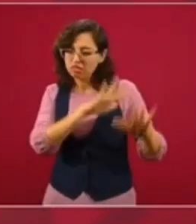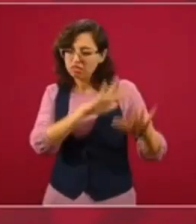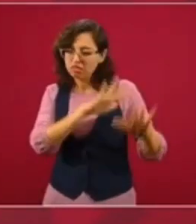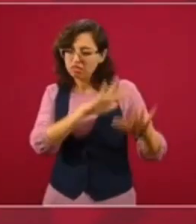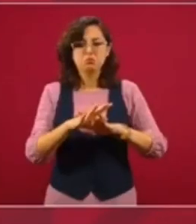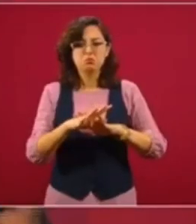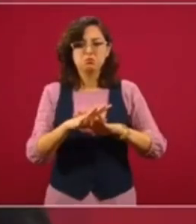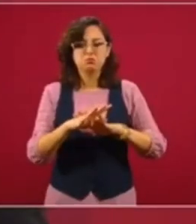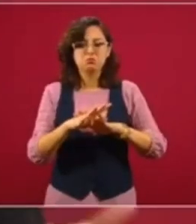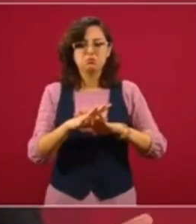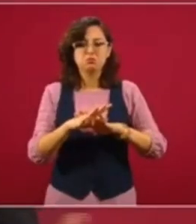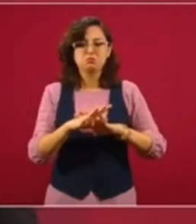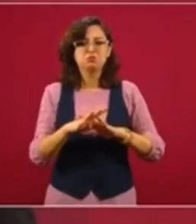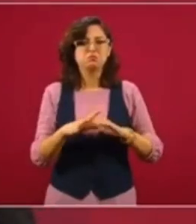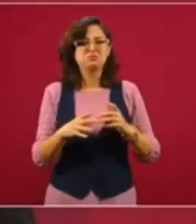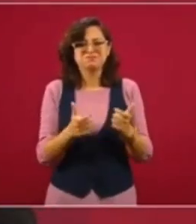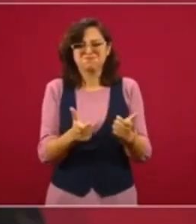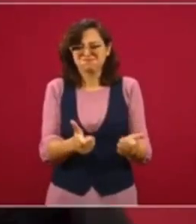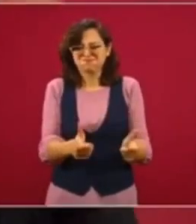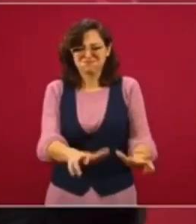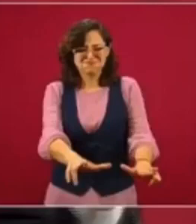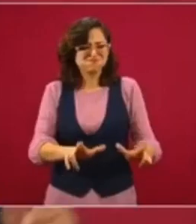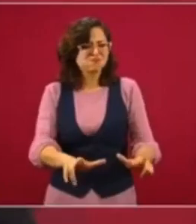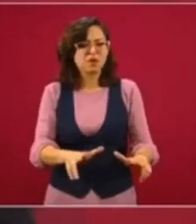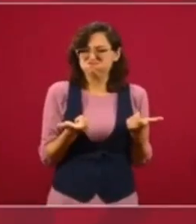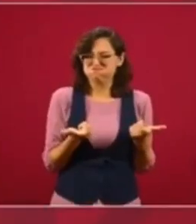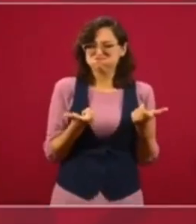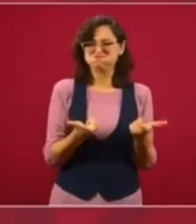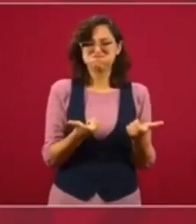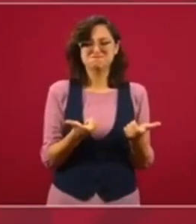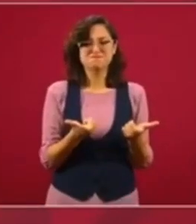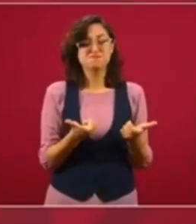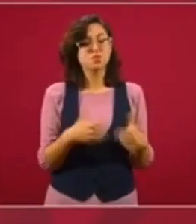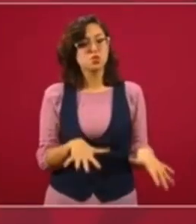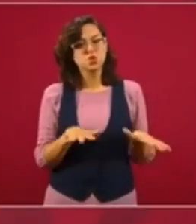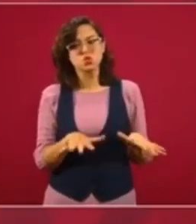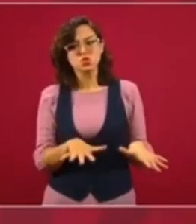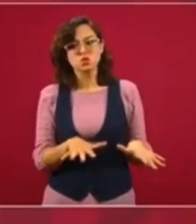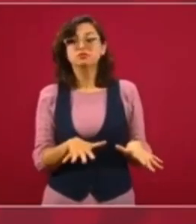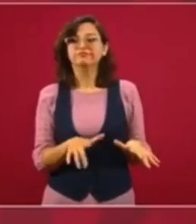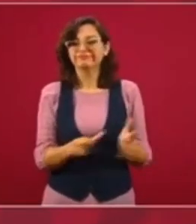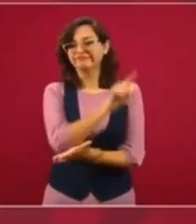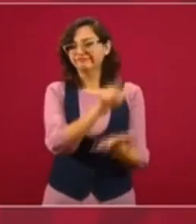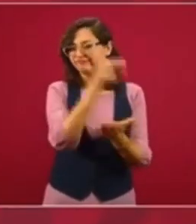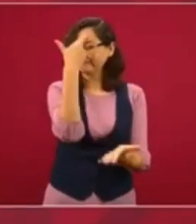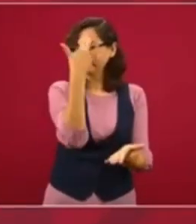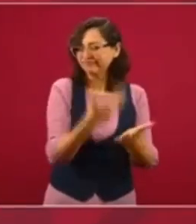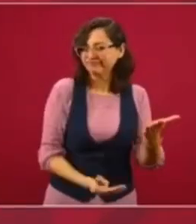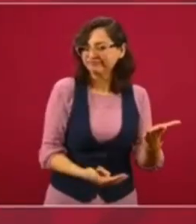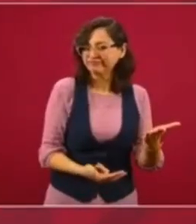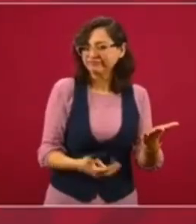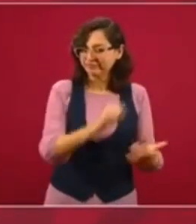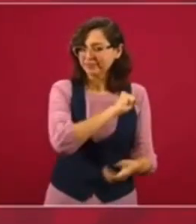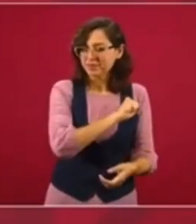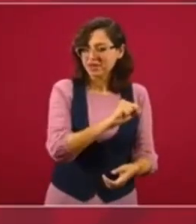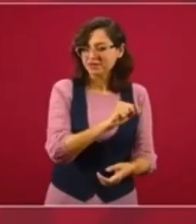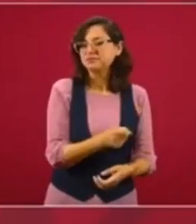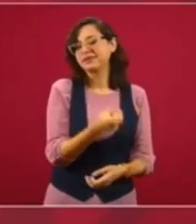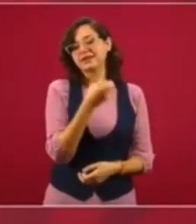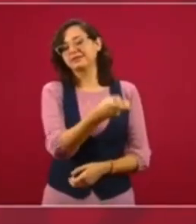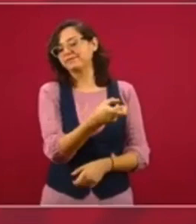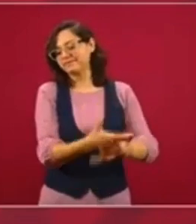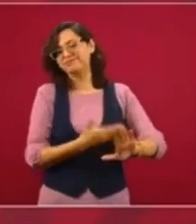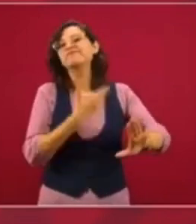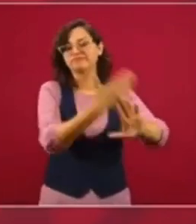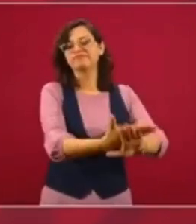inmensamente ricos. De la noche a la mañana se hacen grandes con la riqueza mala vida. Esos son los que no